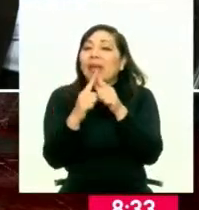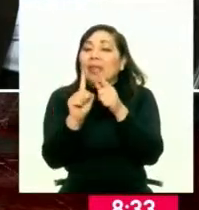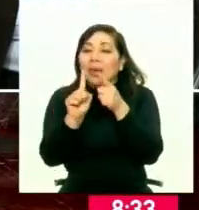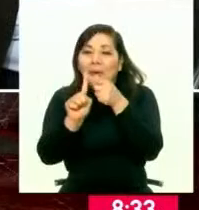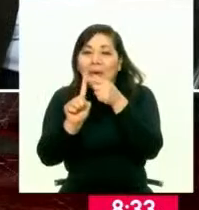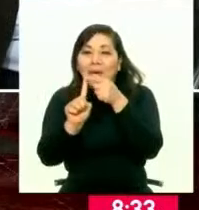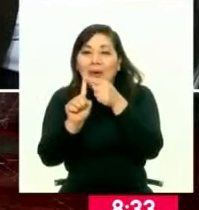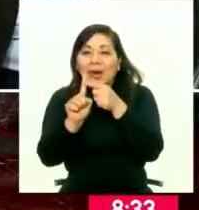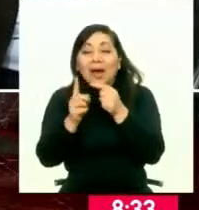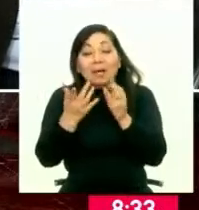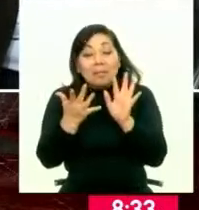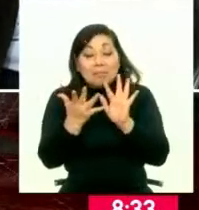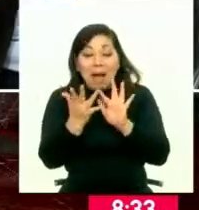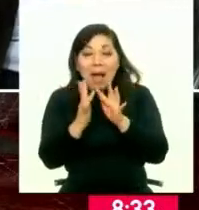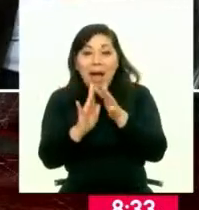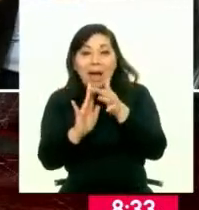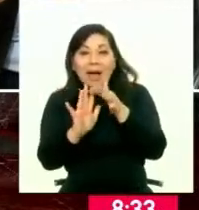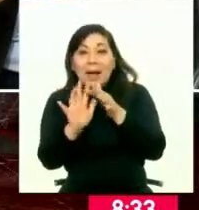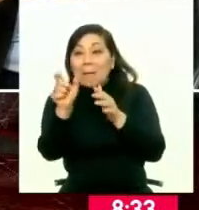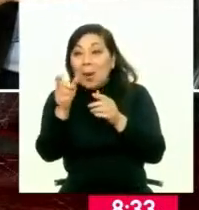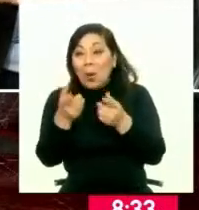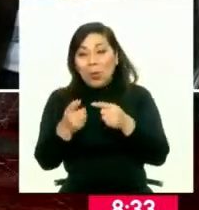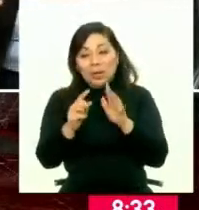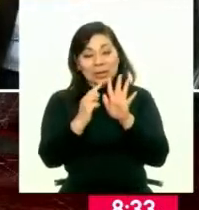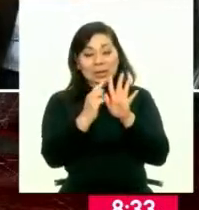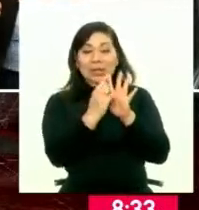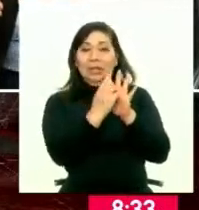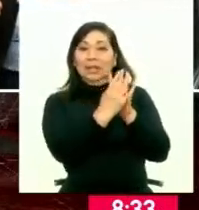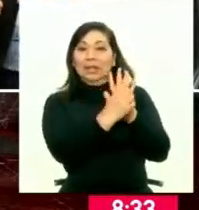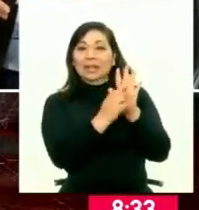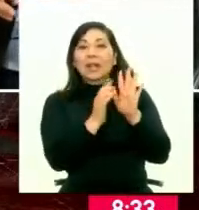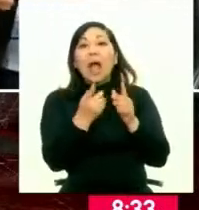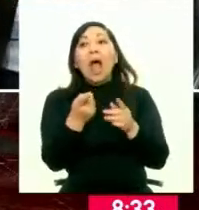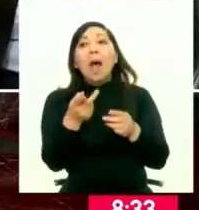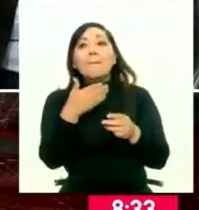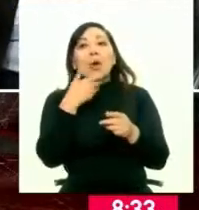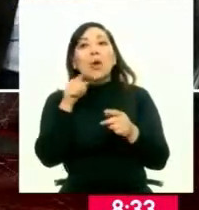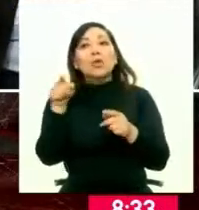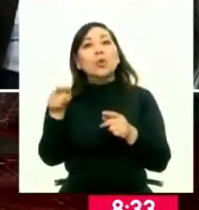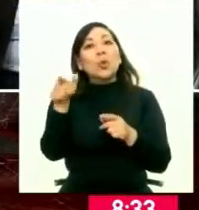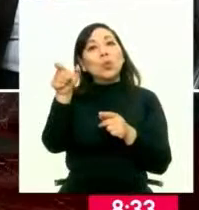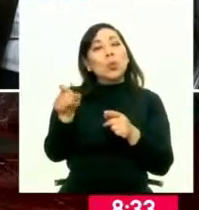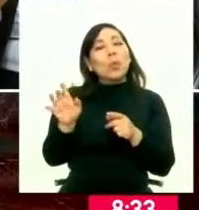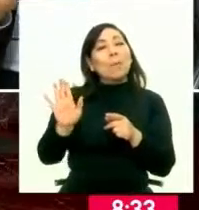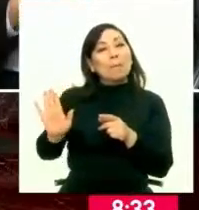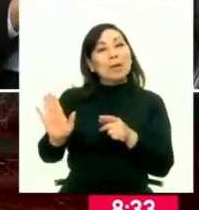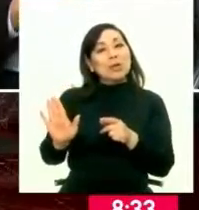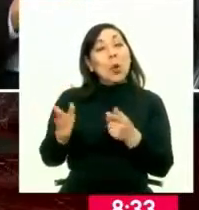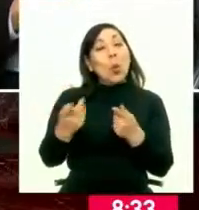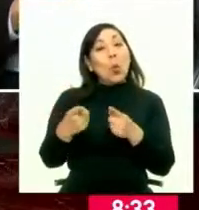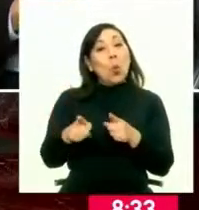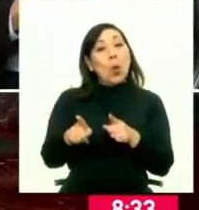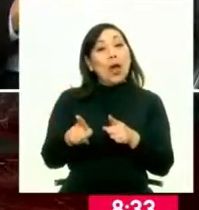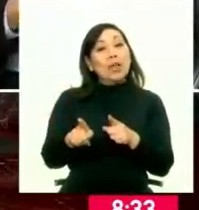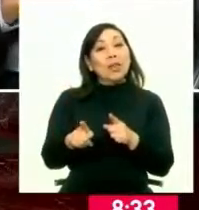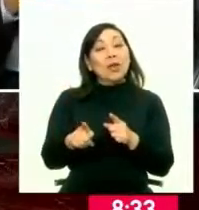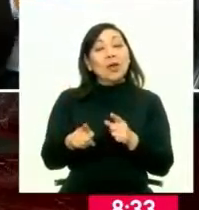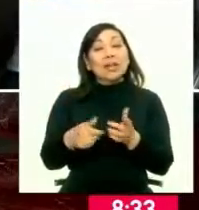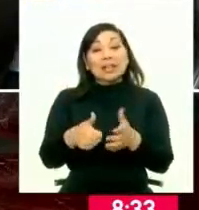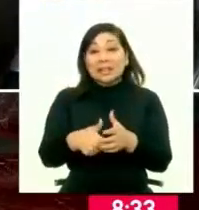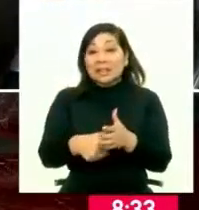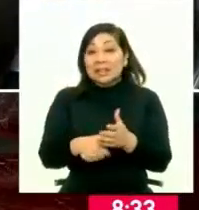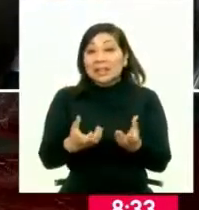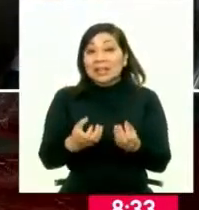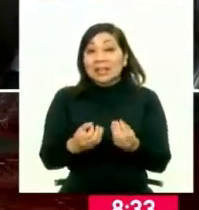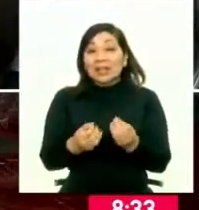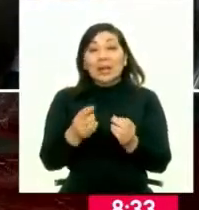Las 10 huellas digitales de la persona, lo que ayuda a mejorar su identidad. También, cuando uno imprime el DNI, el DNI se